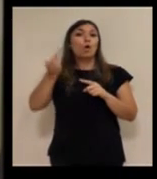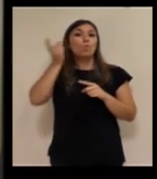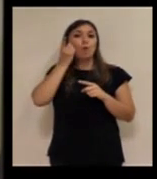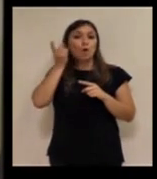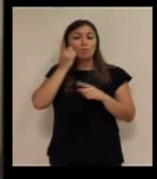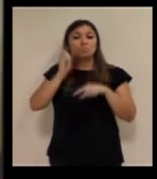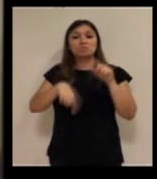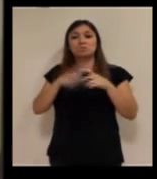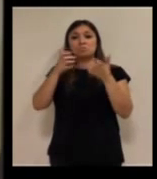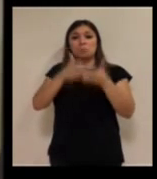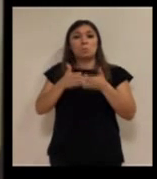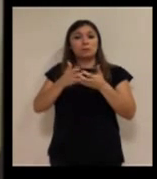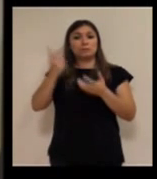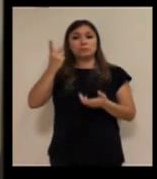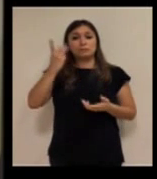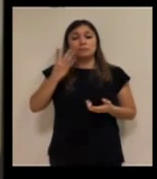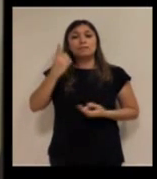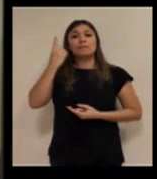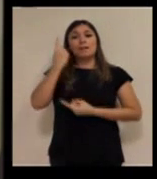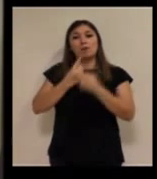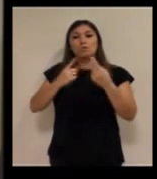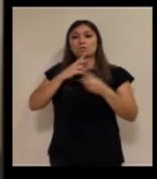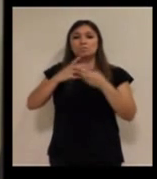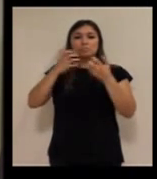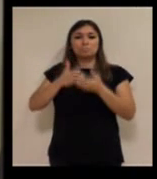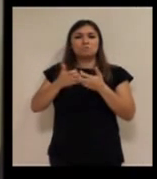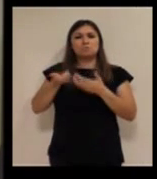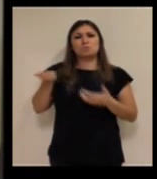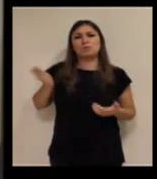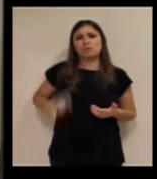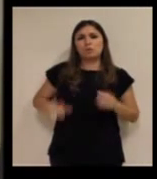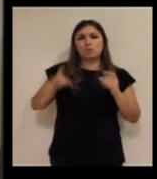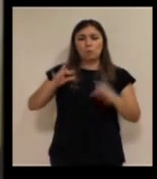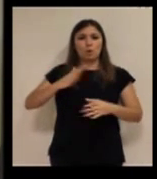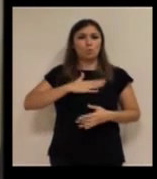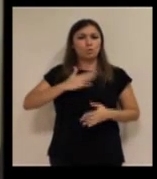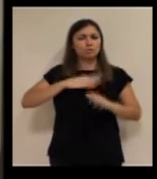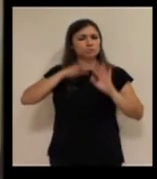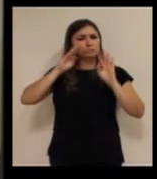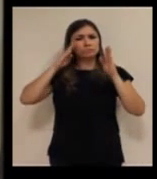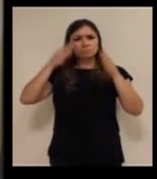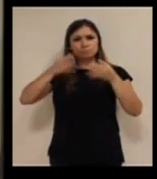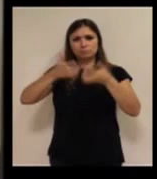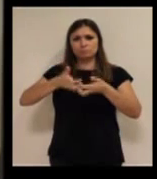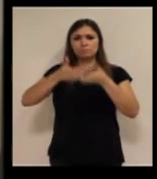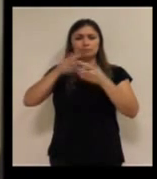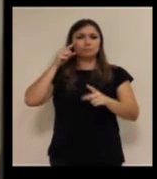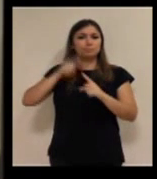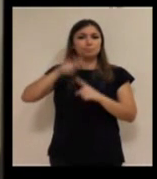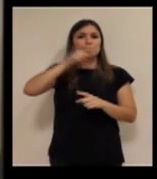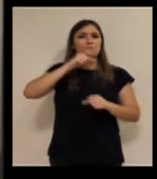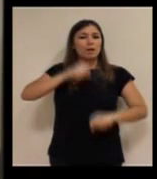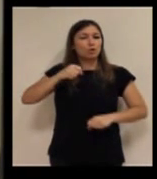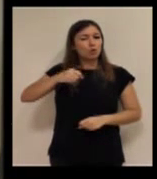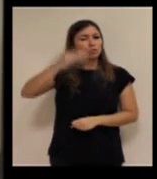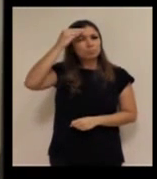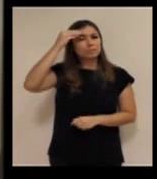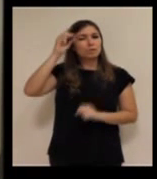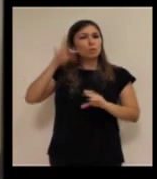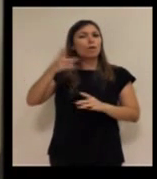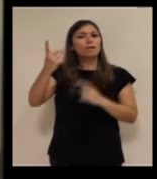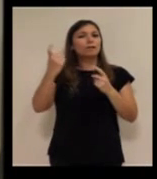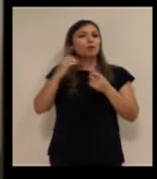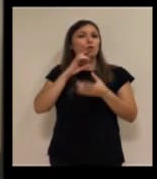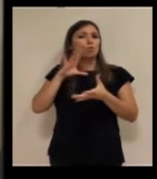hay diferentes dispositivos. Algunos se basan en terminales más profesionales como el nuestro, muy dedicados al mayor, muy pensados para el mayor.